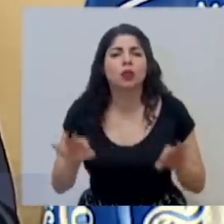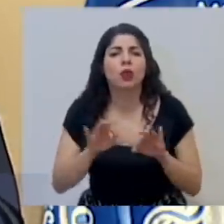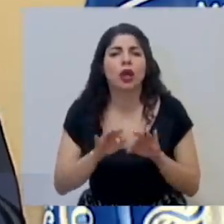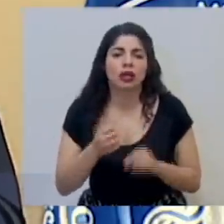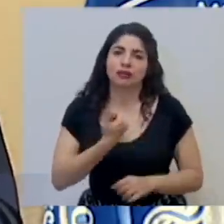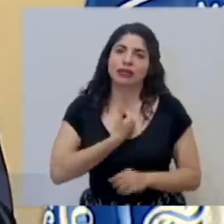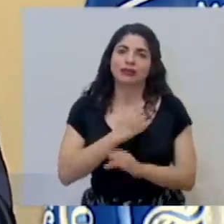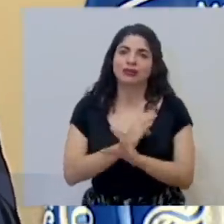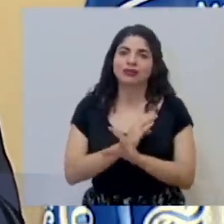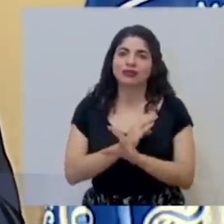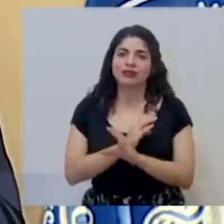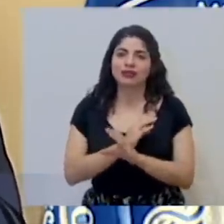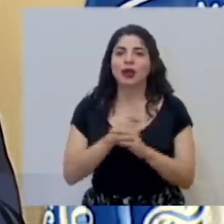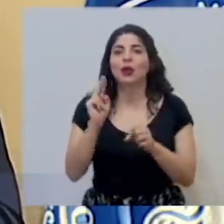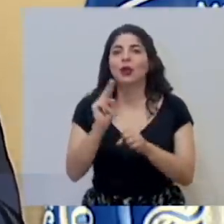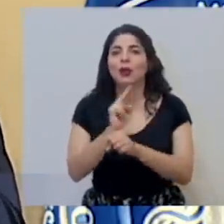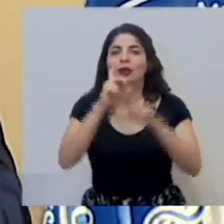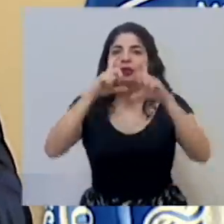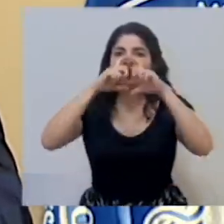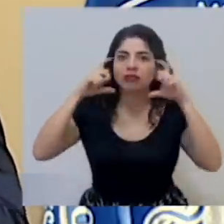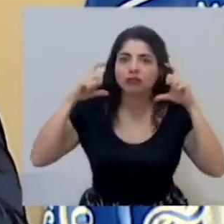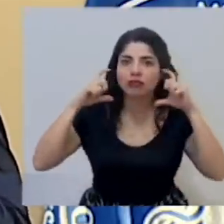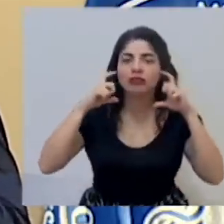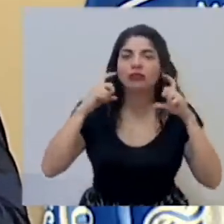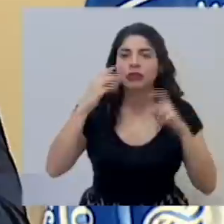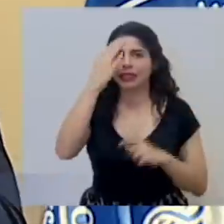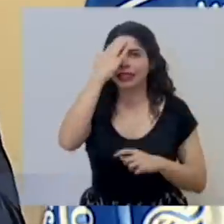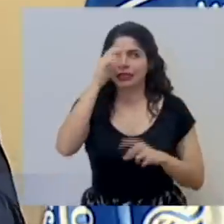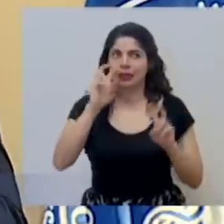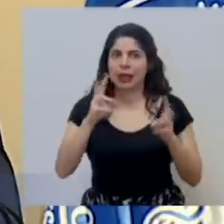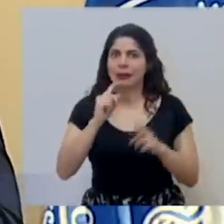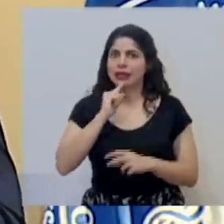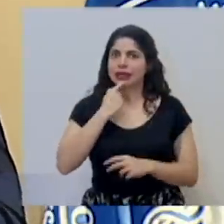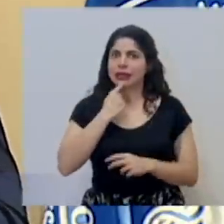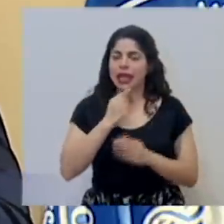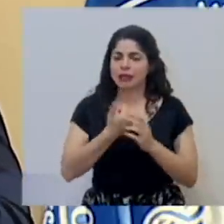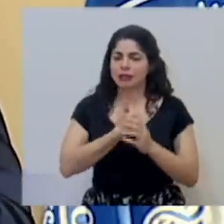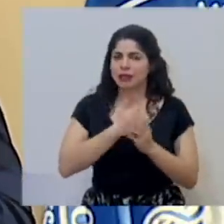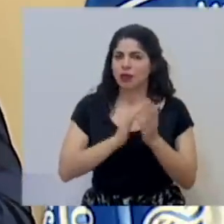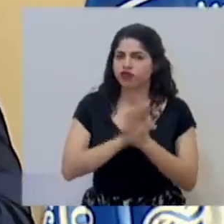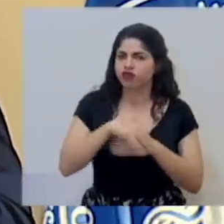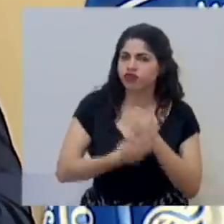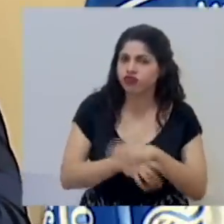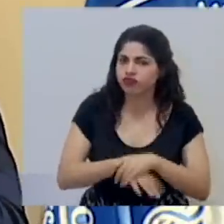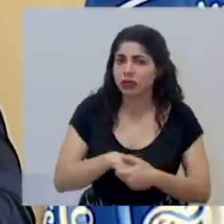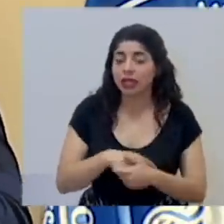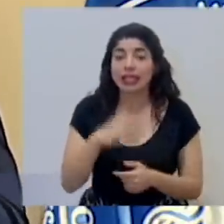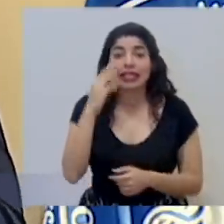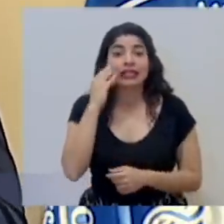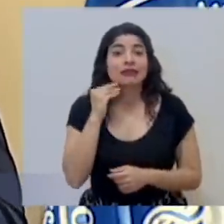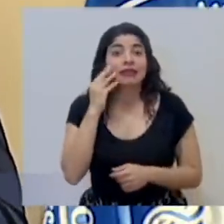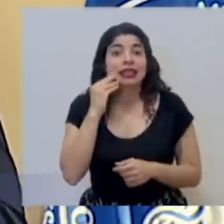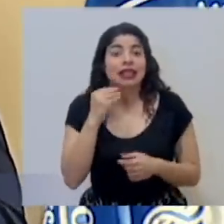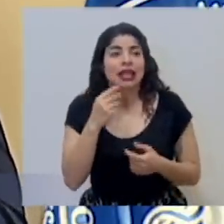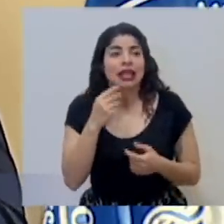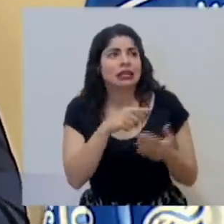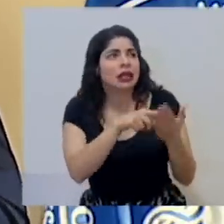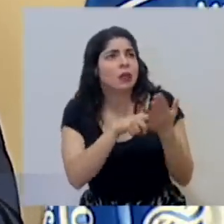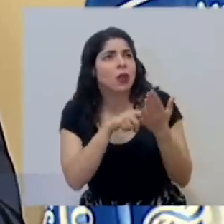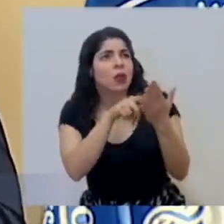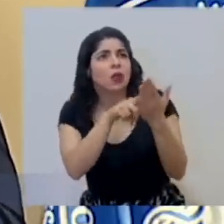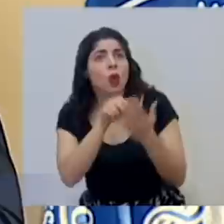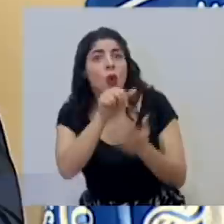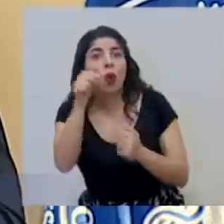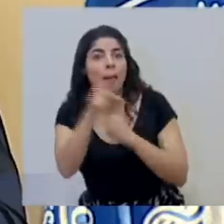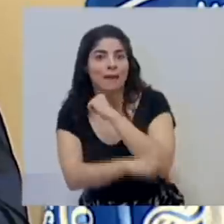es cuidarnos. Es la mascarilla, es tomárnoslo en serio, es el lavado de manos. Y la experiencia está demostrando en